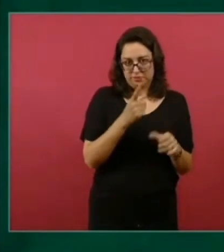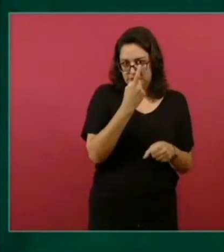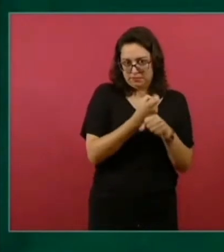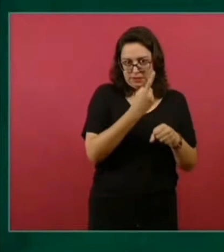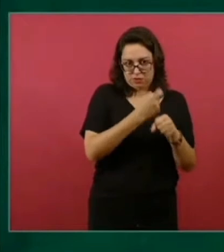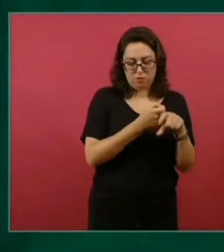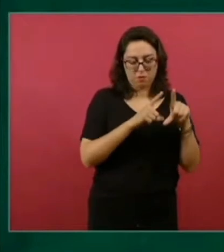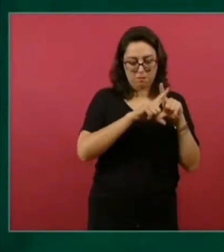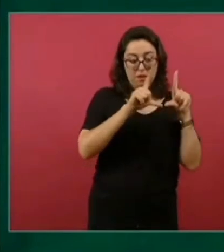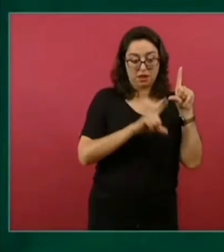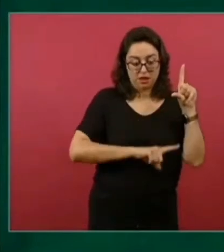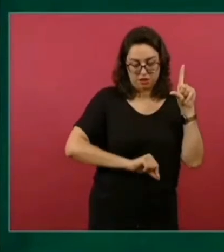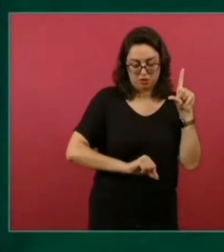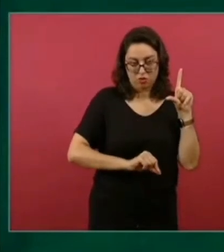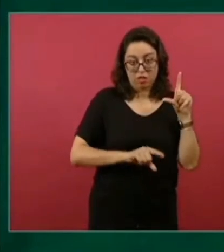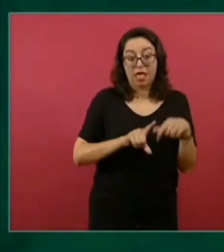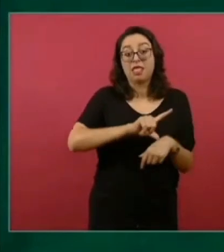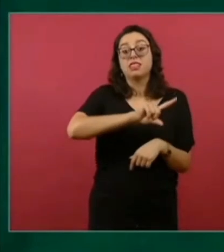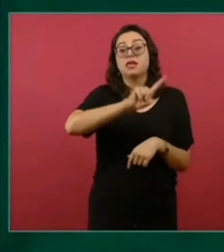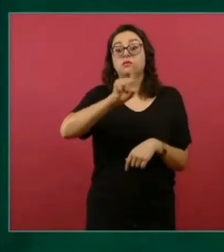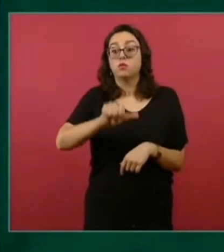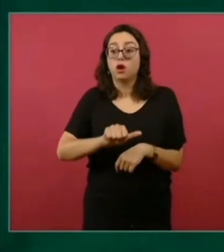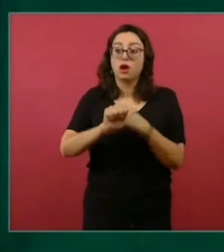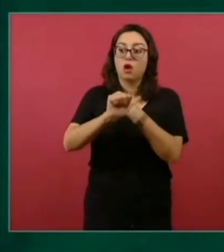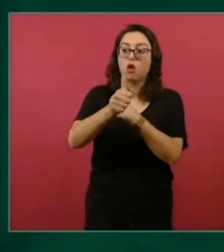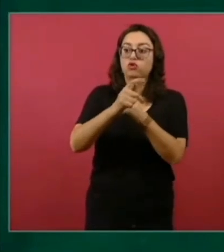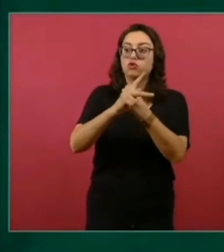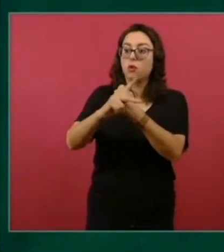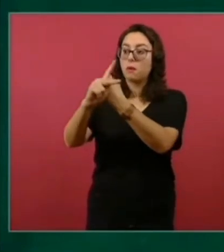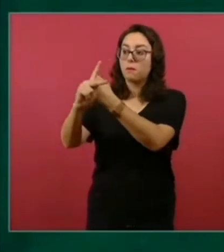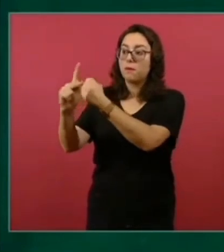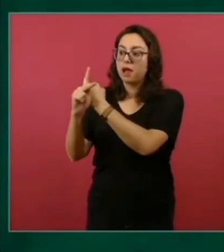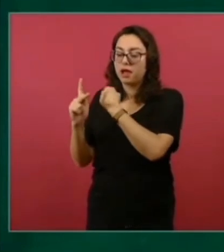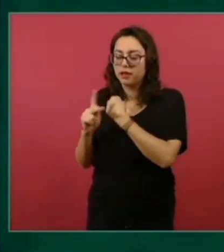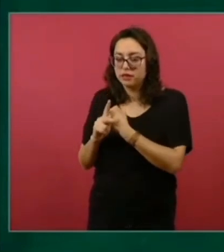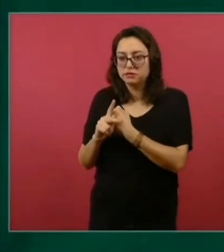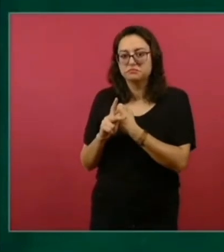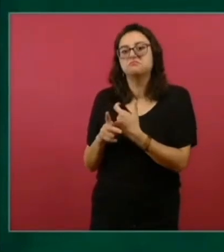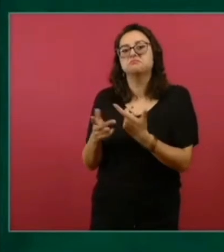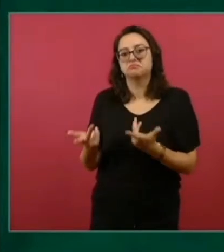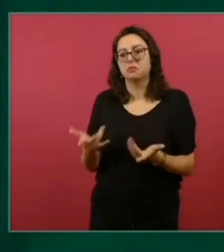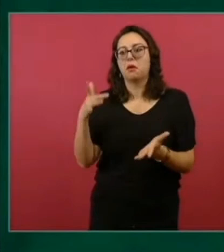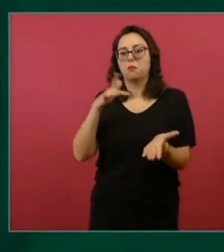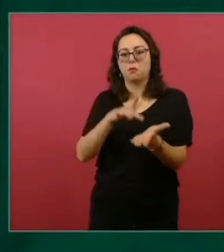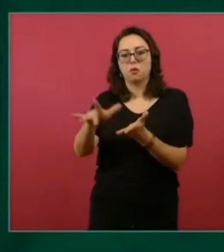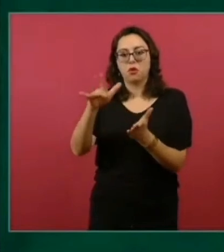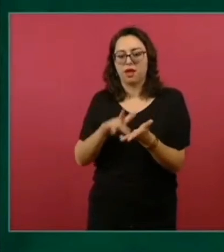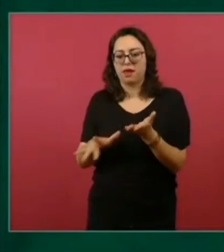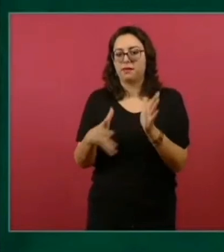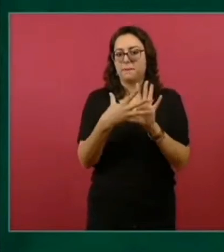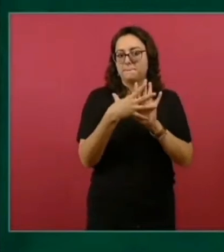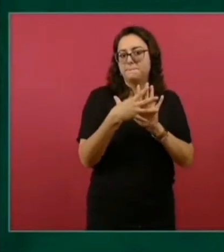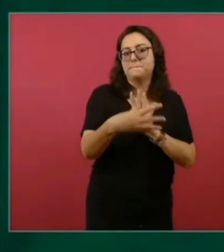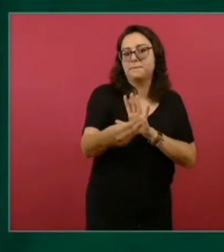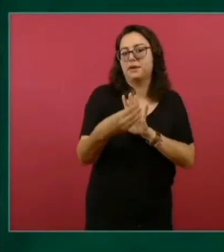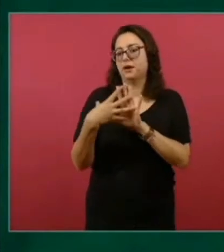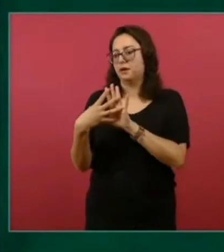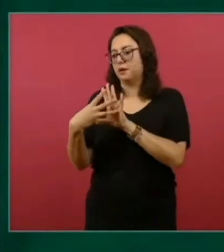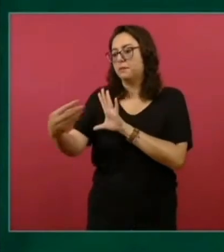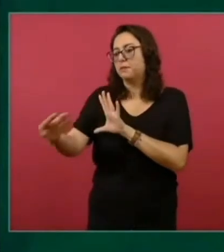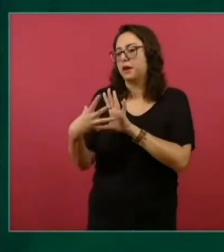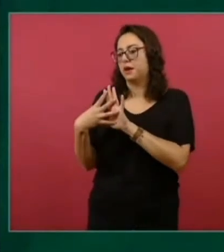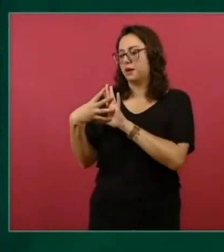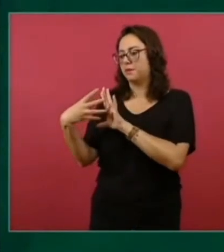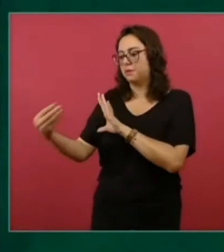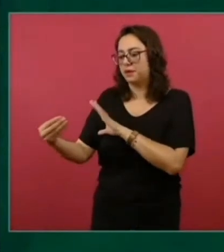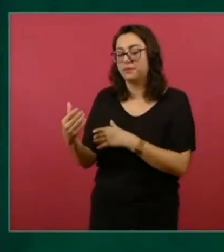cada país, pero con la base, lo importante que es asegurar el desarrollo. Entonces, Sembrando Vida y Jóvenes Construyendo el Futuro son programas